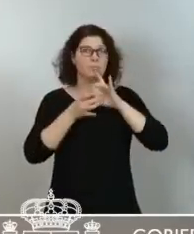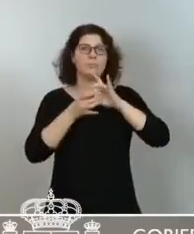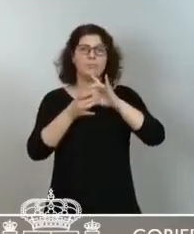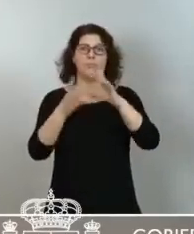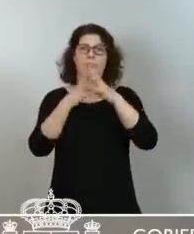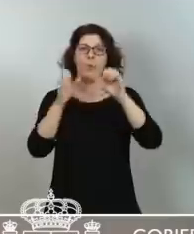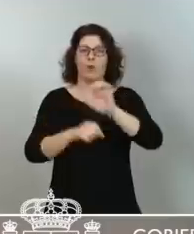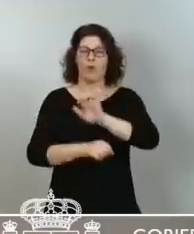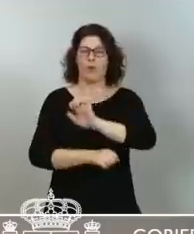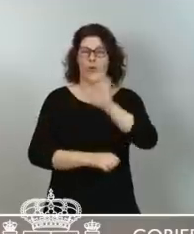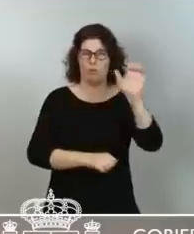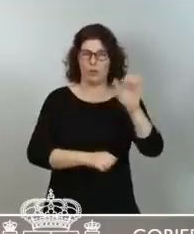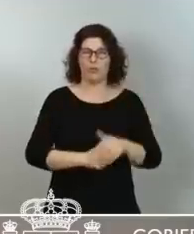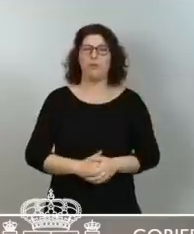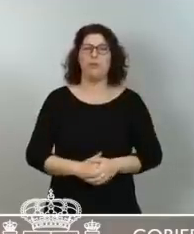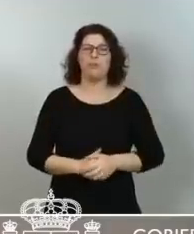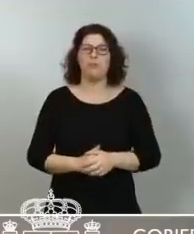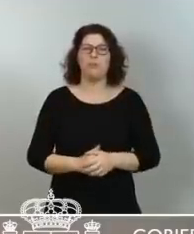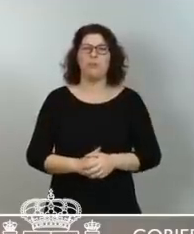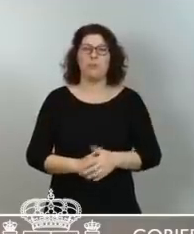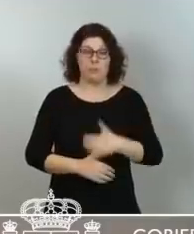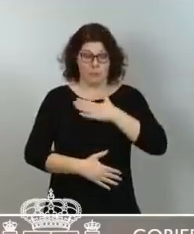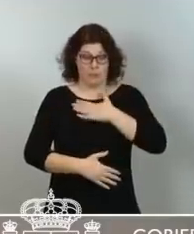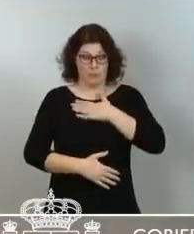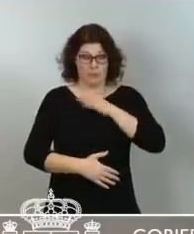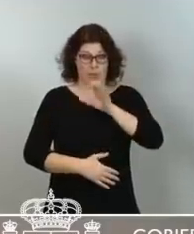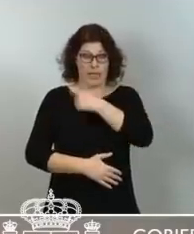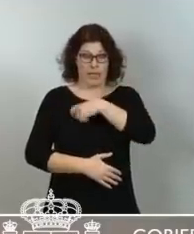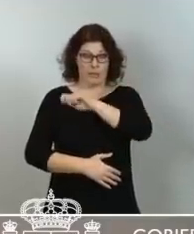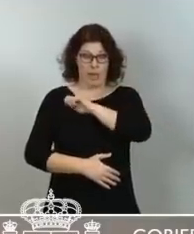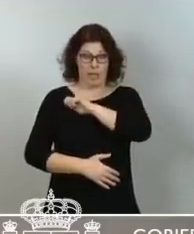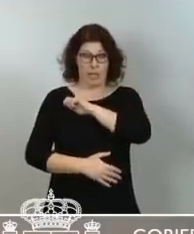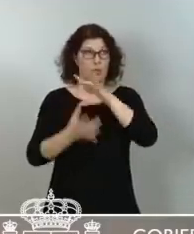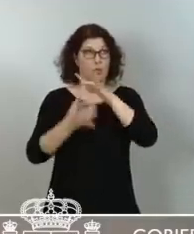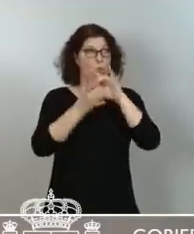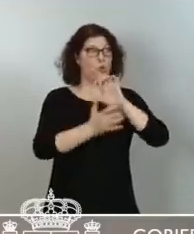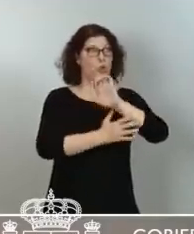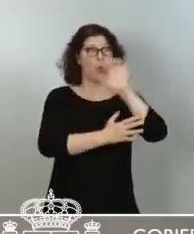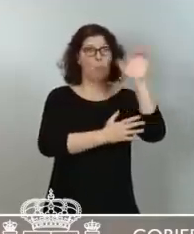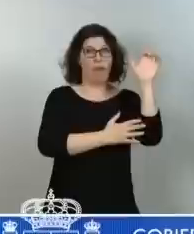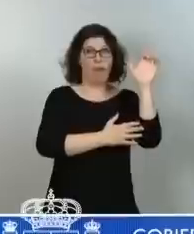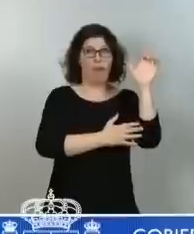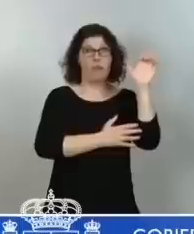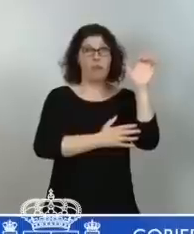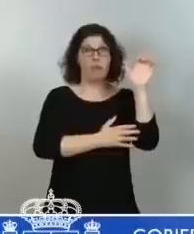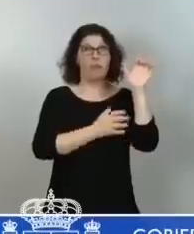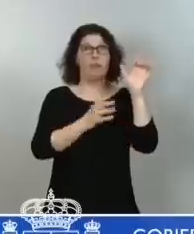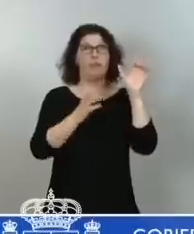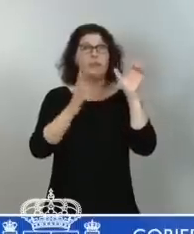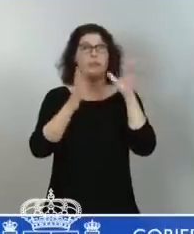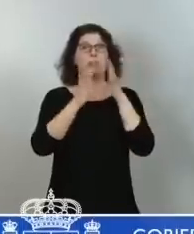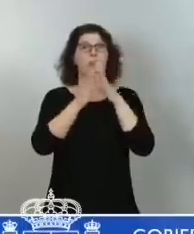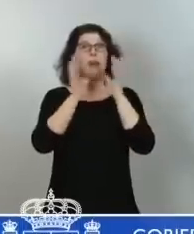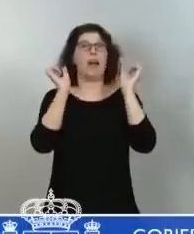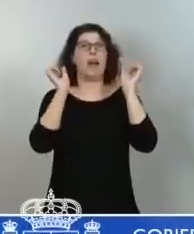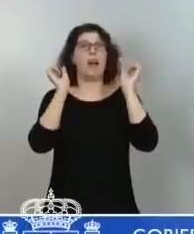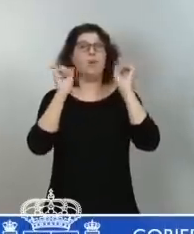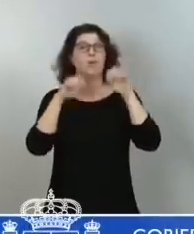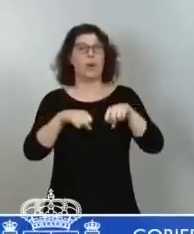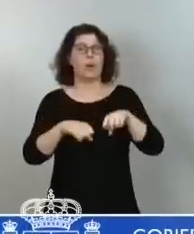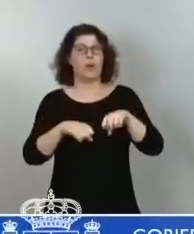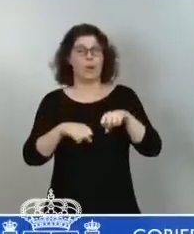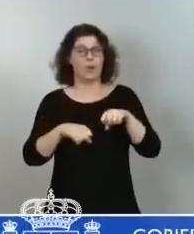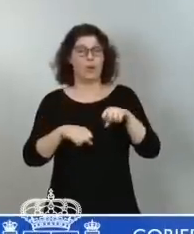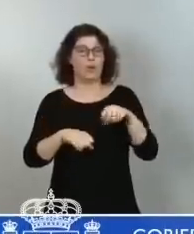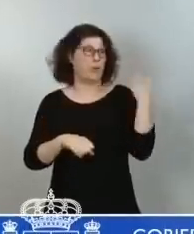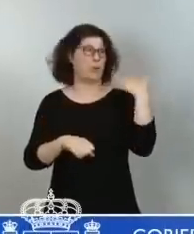para España y para la Unión un acuerdo al que se llegó con un trabajo muy importante